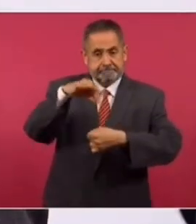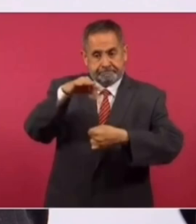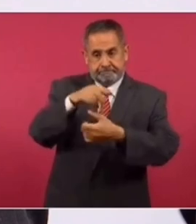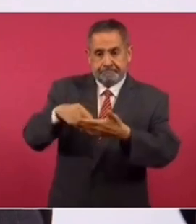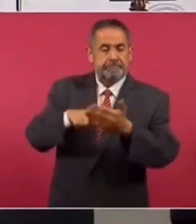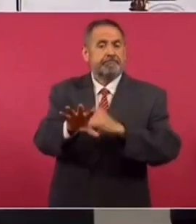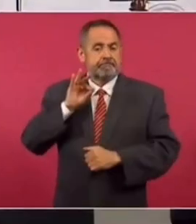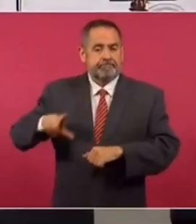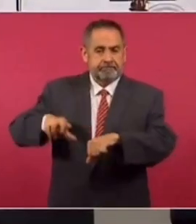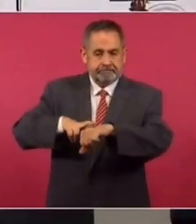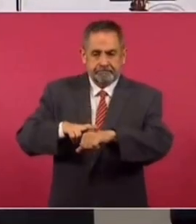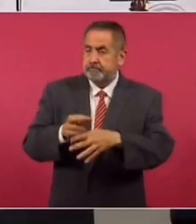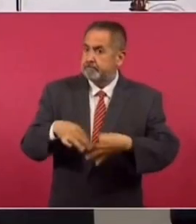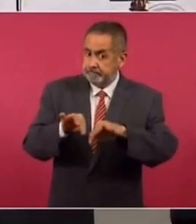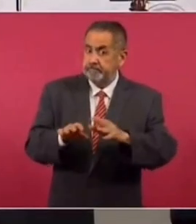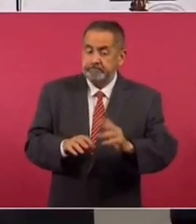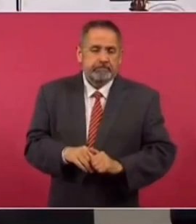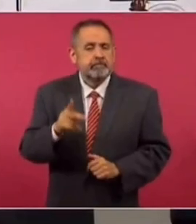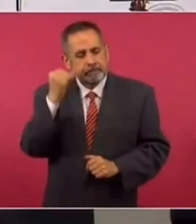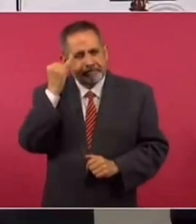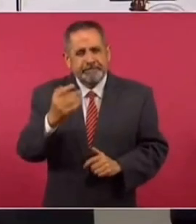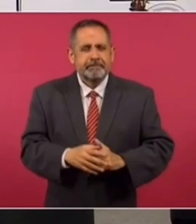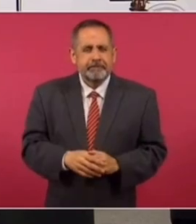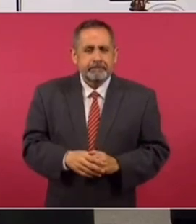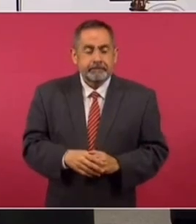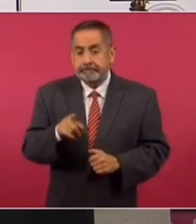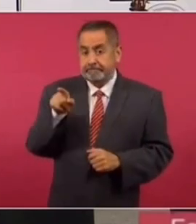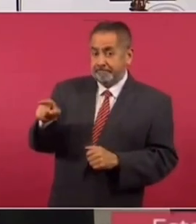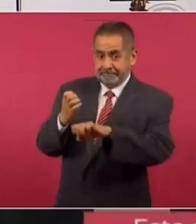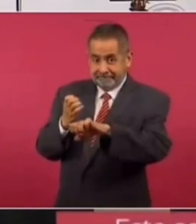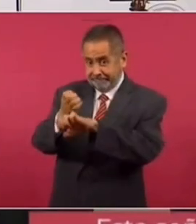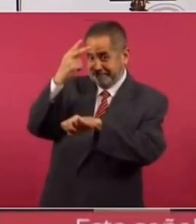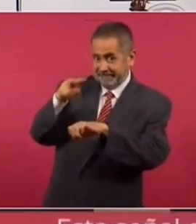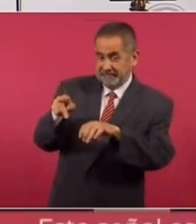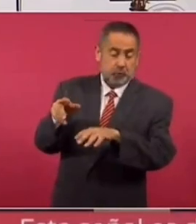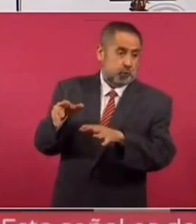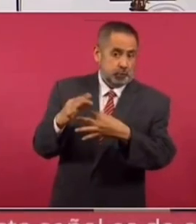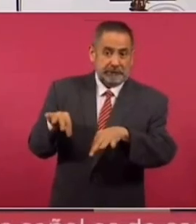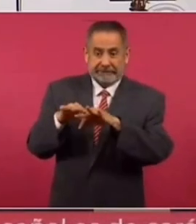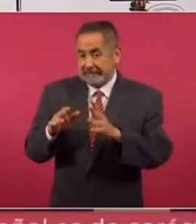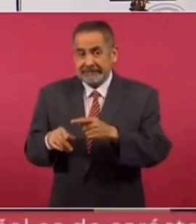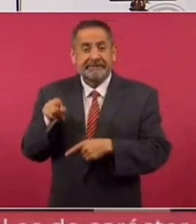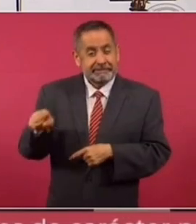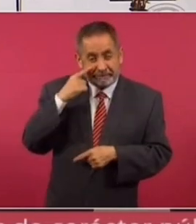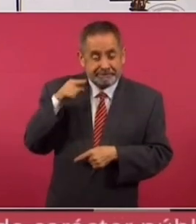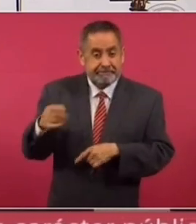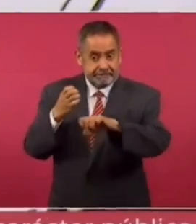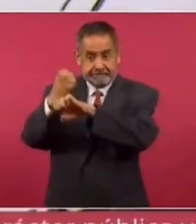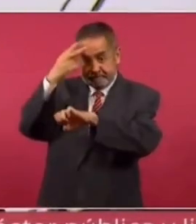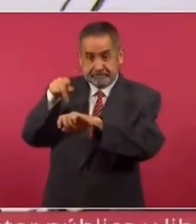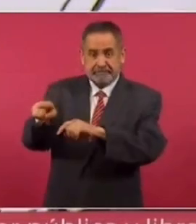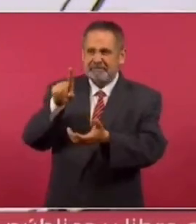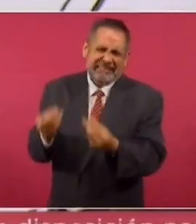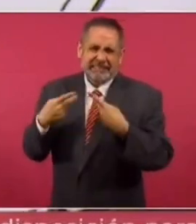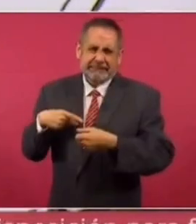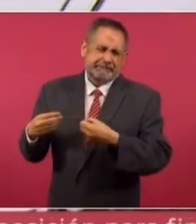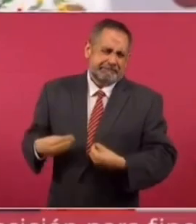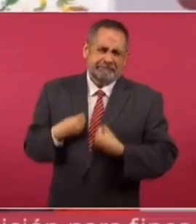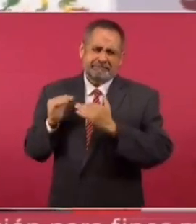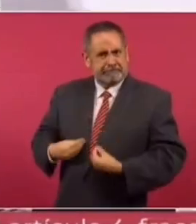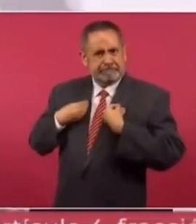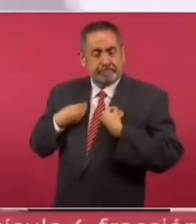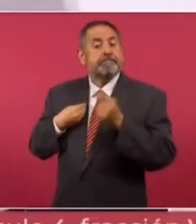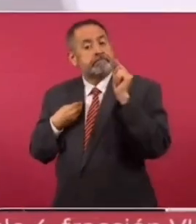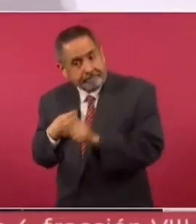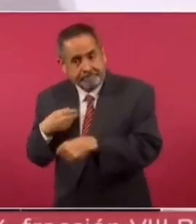pero imaginen lo que significa la elección del Estado de México. Estamos hablando del estado más poblado del